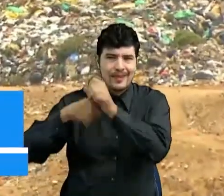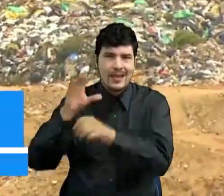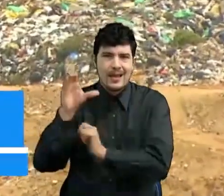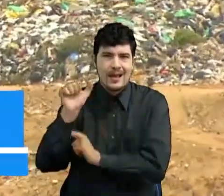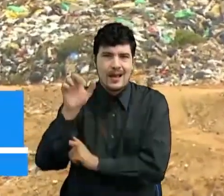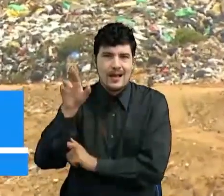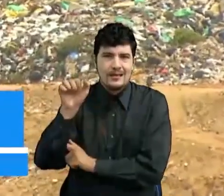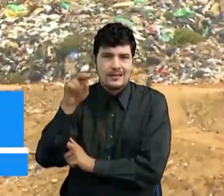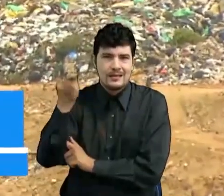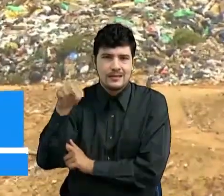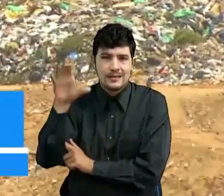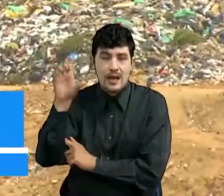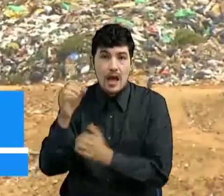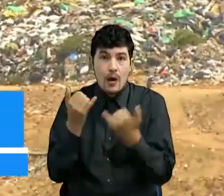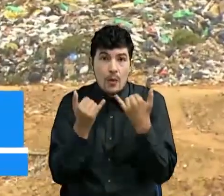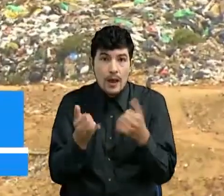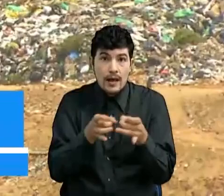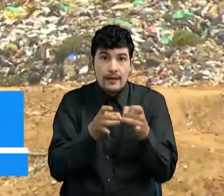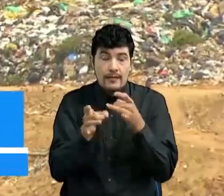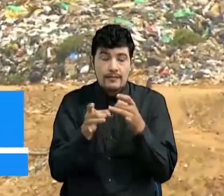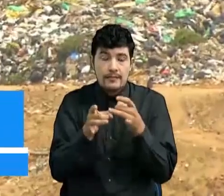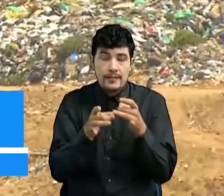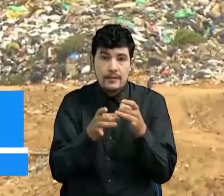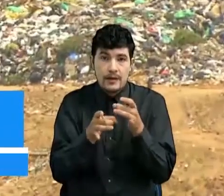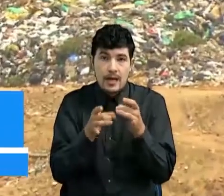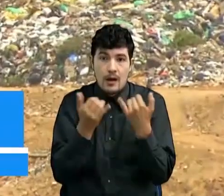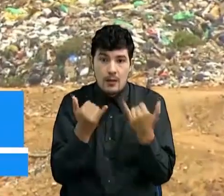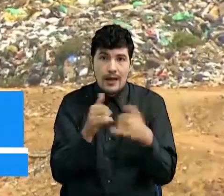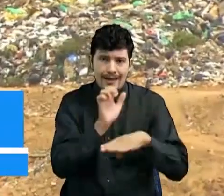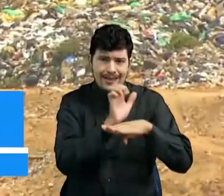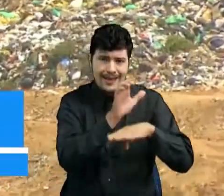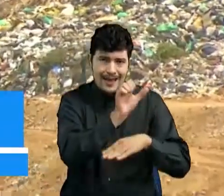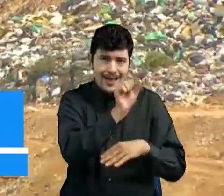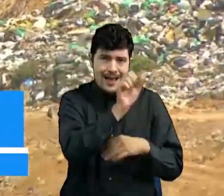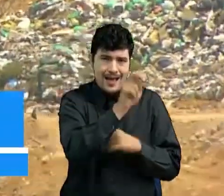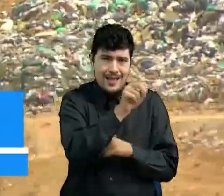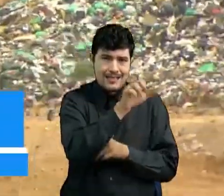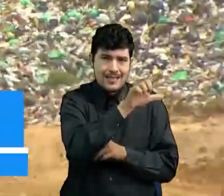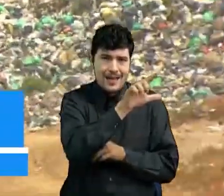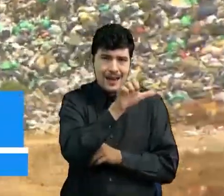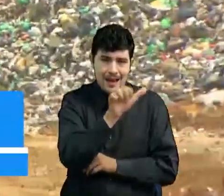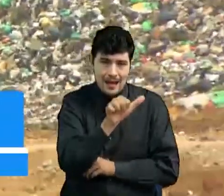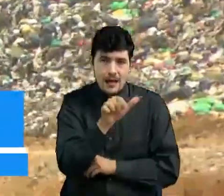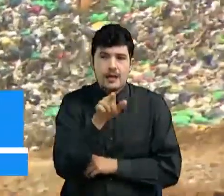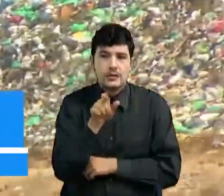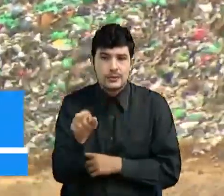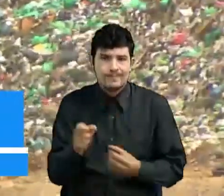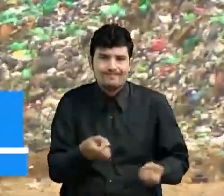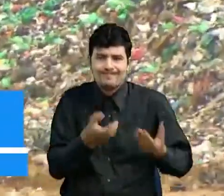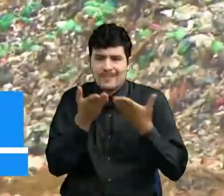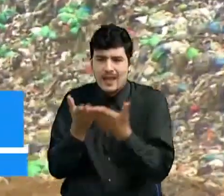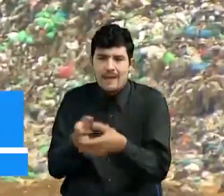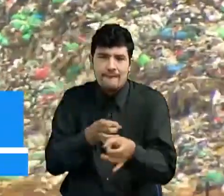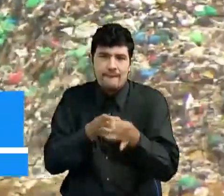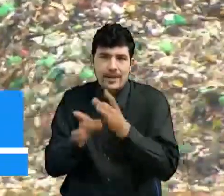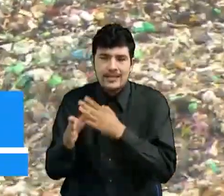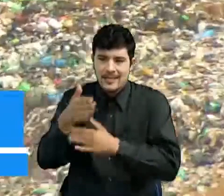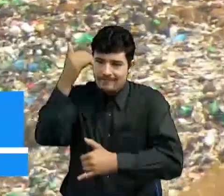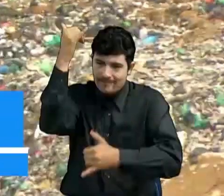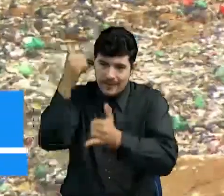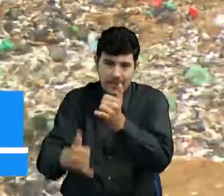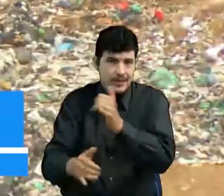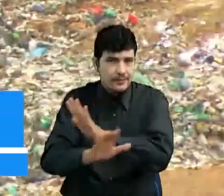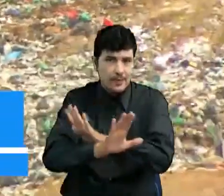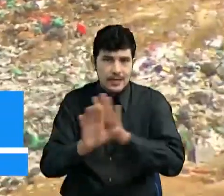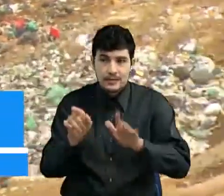contamos que la ANLA dio una fecha límite para que el relleno sanitario del Carrasco reciba las basuras de Bucaramanga y los 18 municipios de Santander